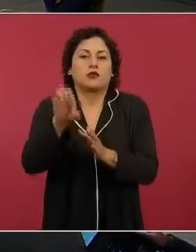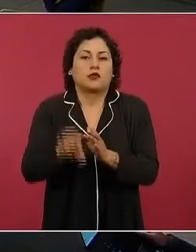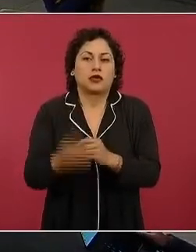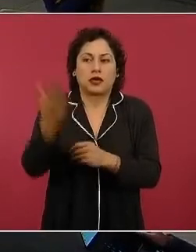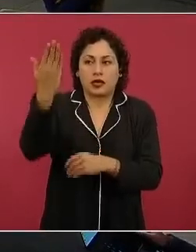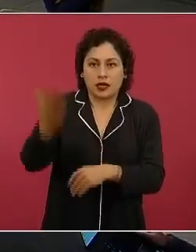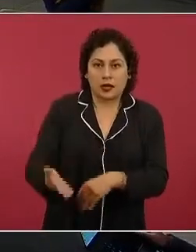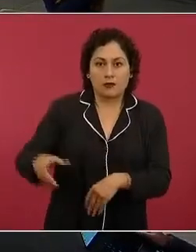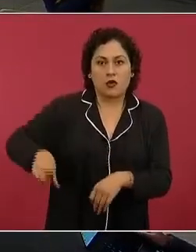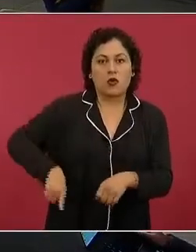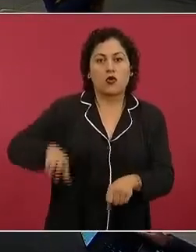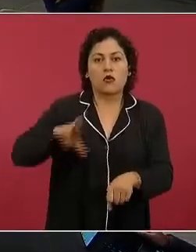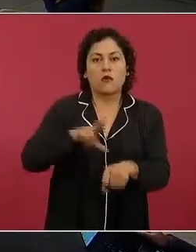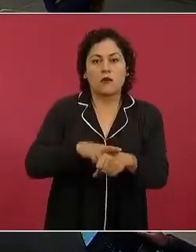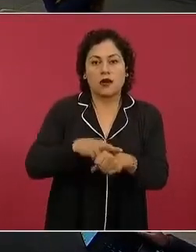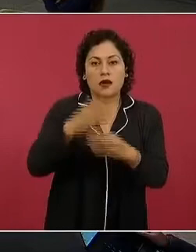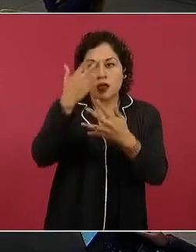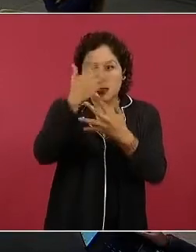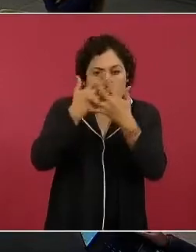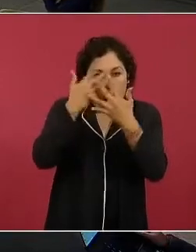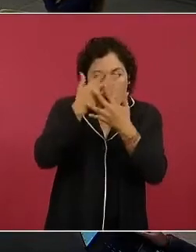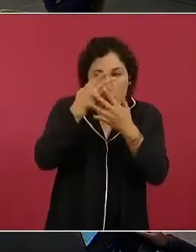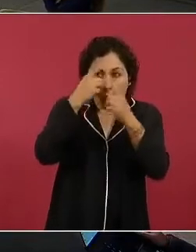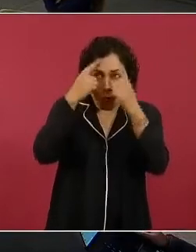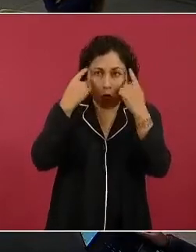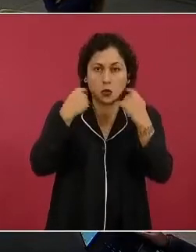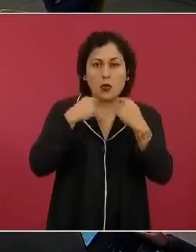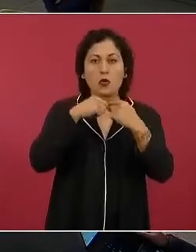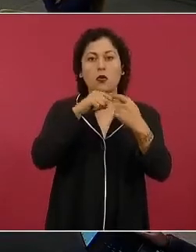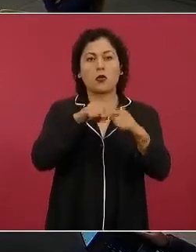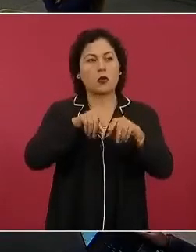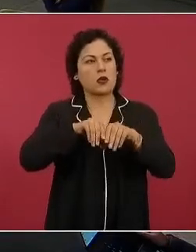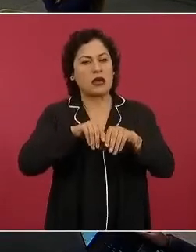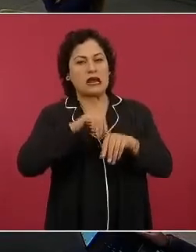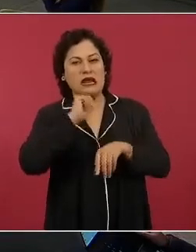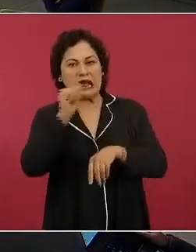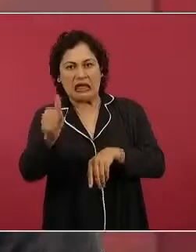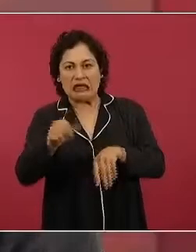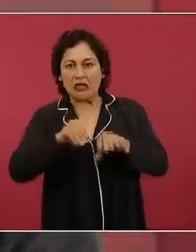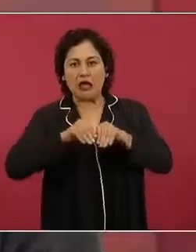gobernador? ¿Se pueden utilizar como elemento para desvirtuar el caso?